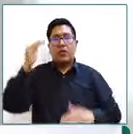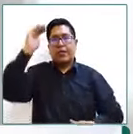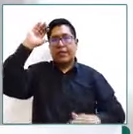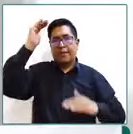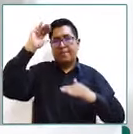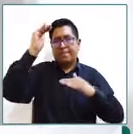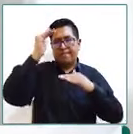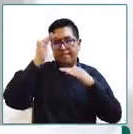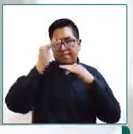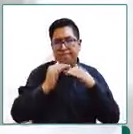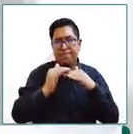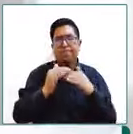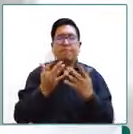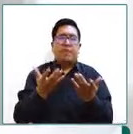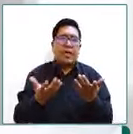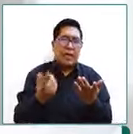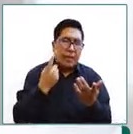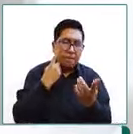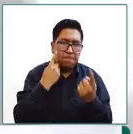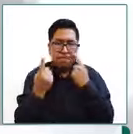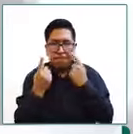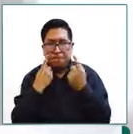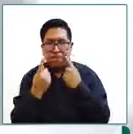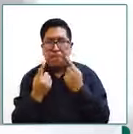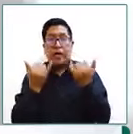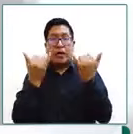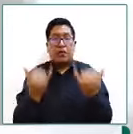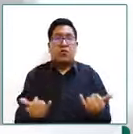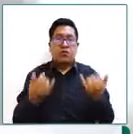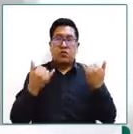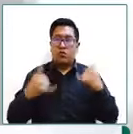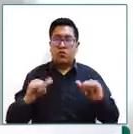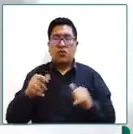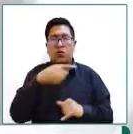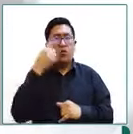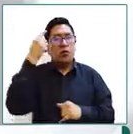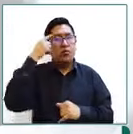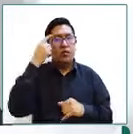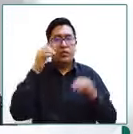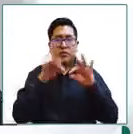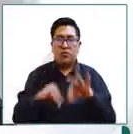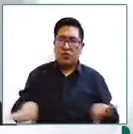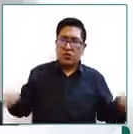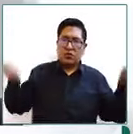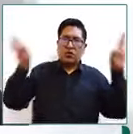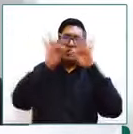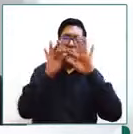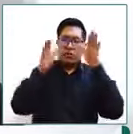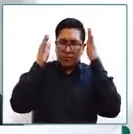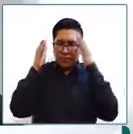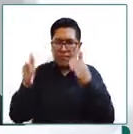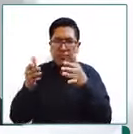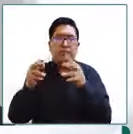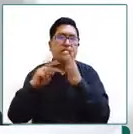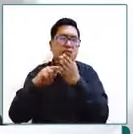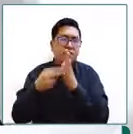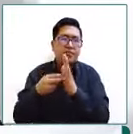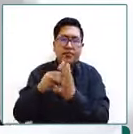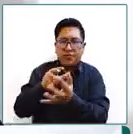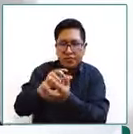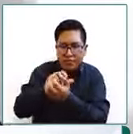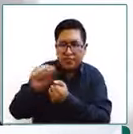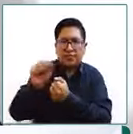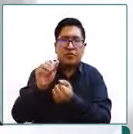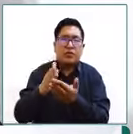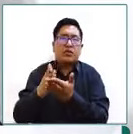cierta medida pues esto no le quita la intensidad en la vulneración de